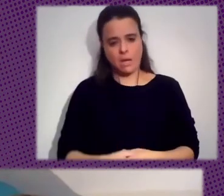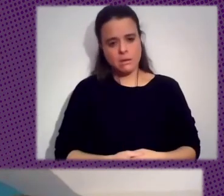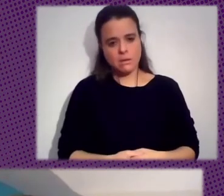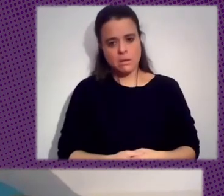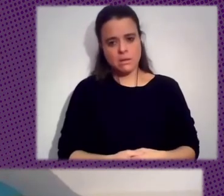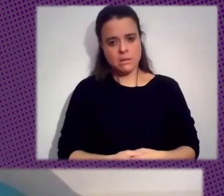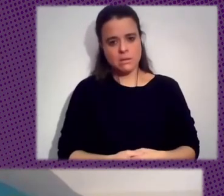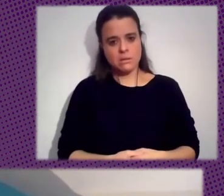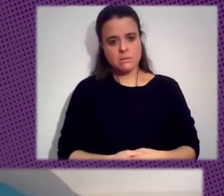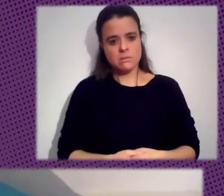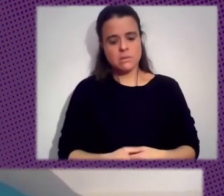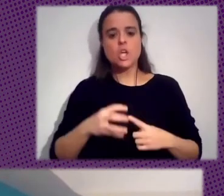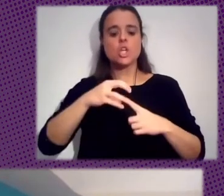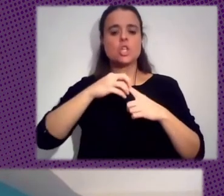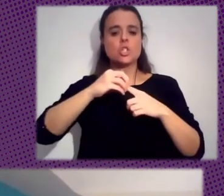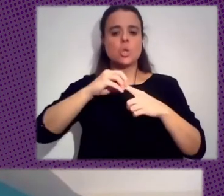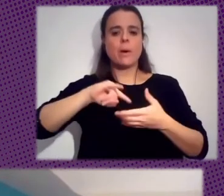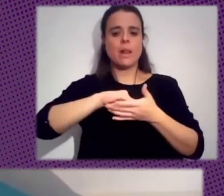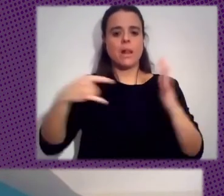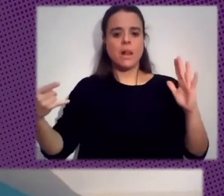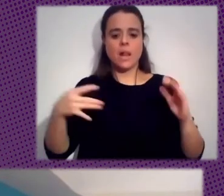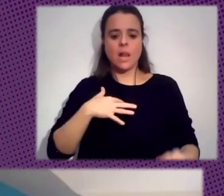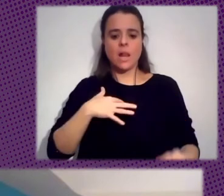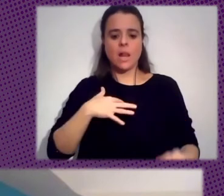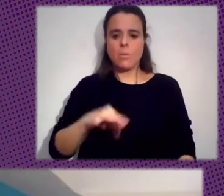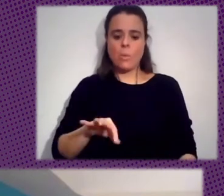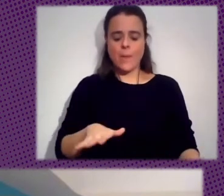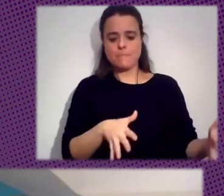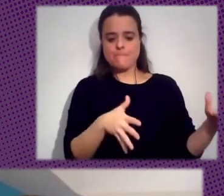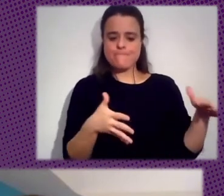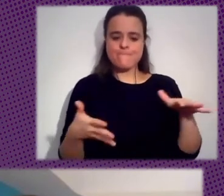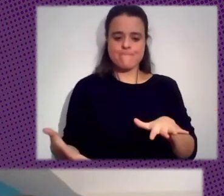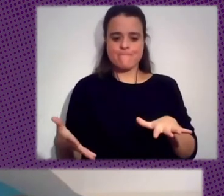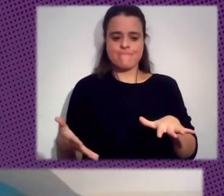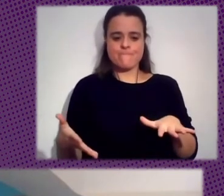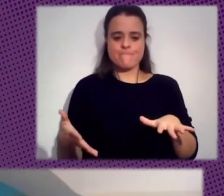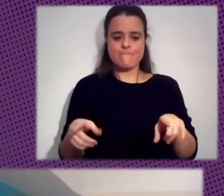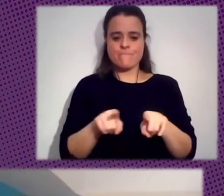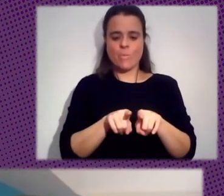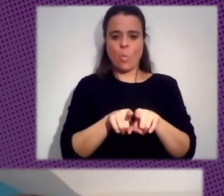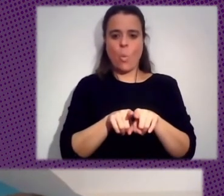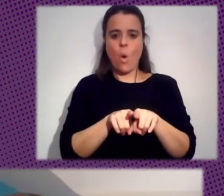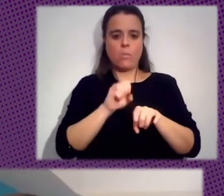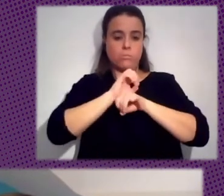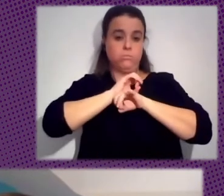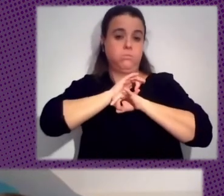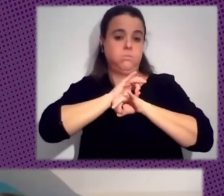La Soberanía Tecnológica Tal Vez Está Convirtiendo Un Poco En Un Meme Viral Se Está Hablando Mucho De Ella